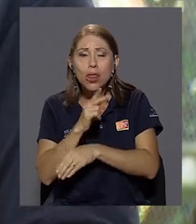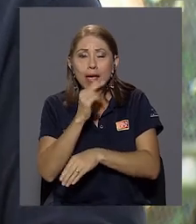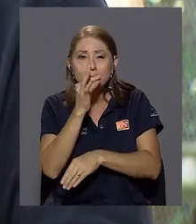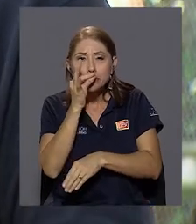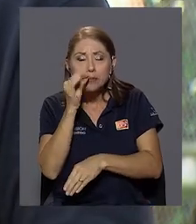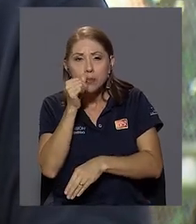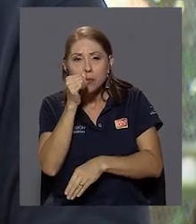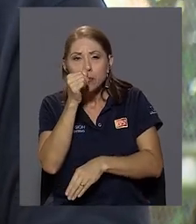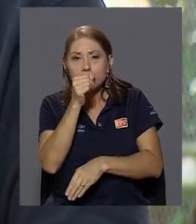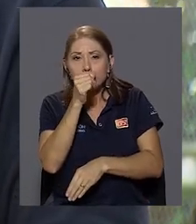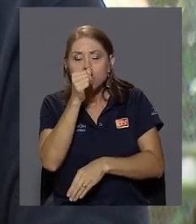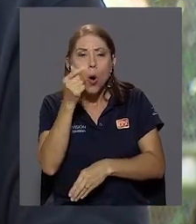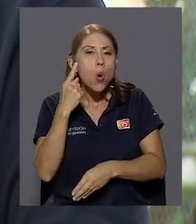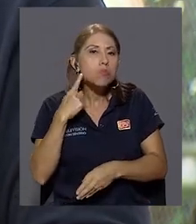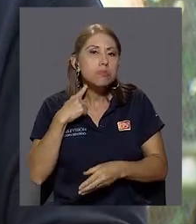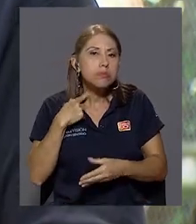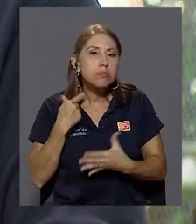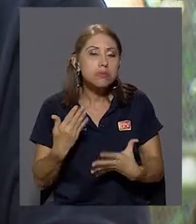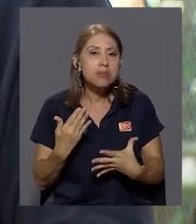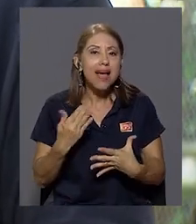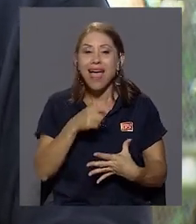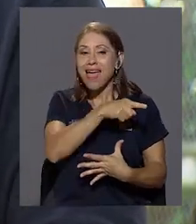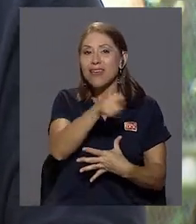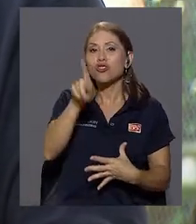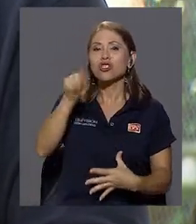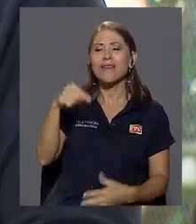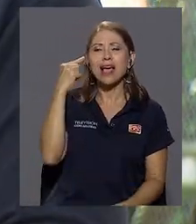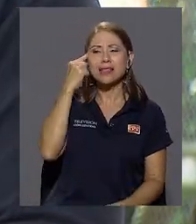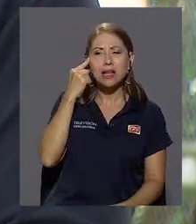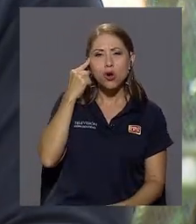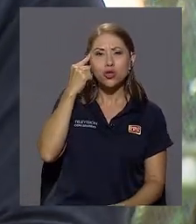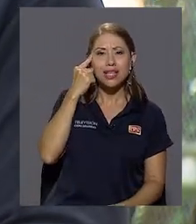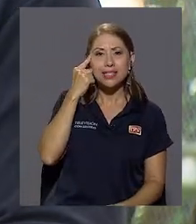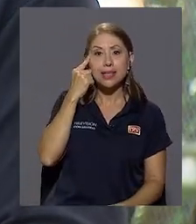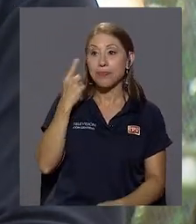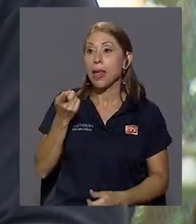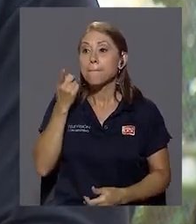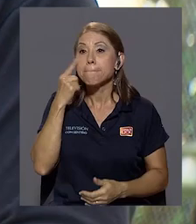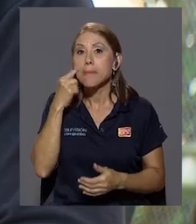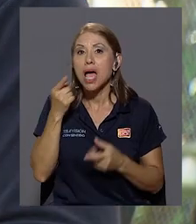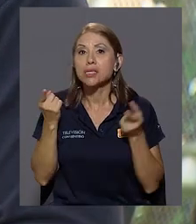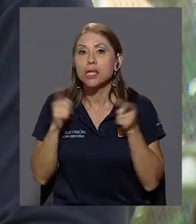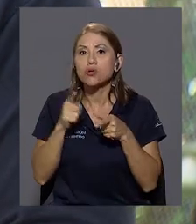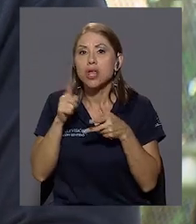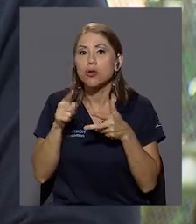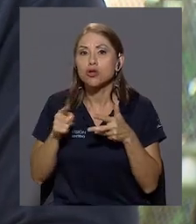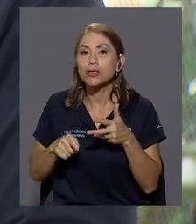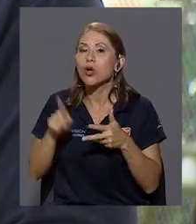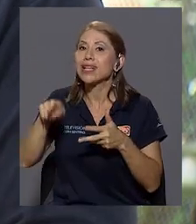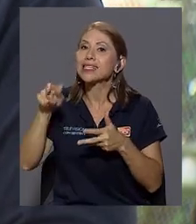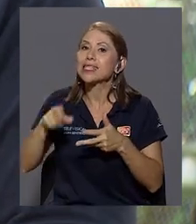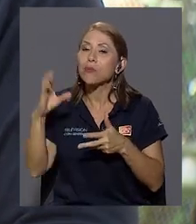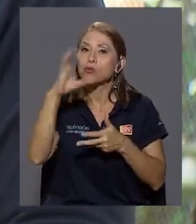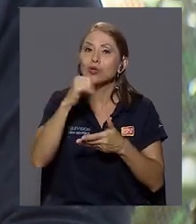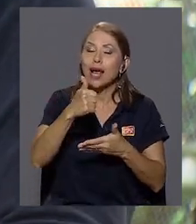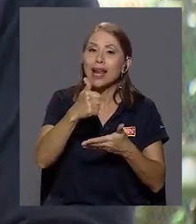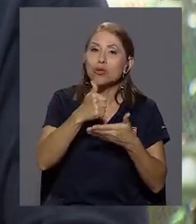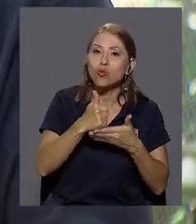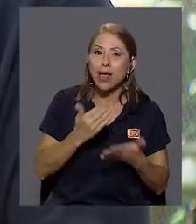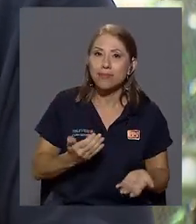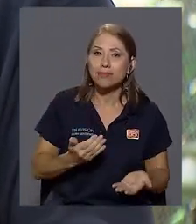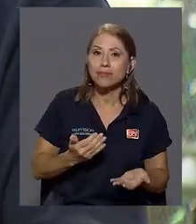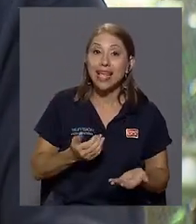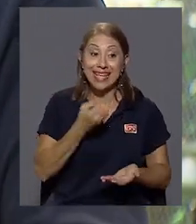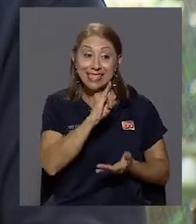Ir haciendo conciencia, hacer procesos de conciencia. Vea, está sucediendo esto, necesitamos buscar ayuda. Y si la